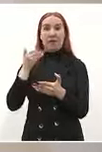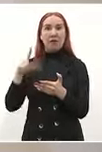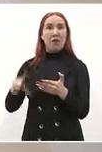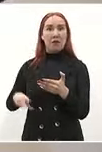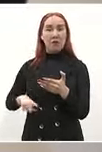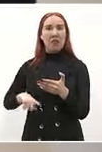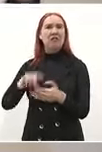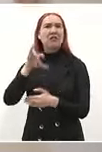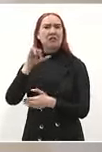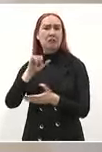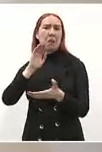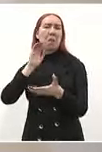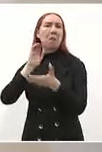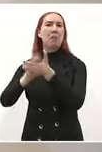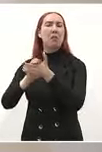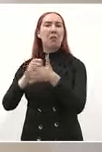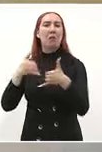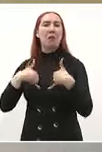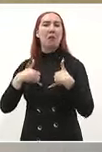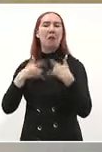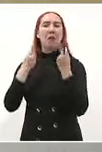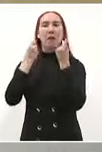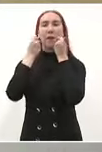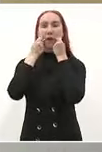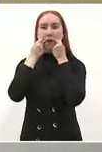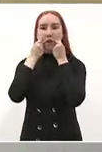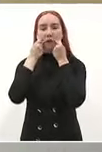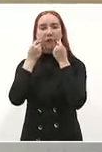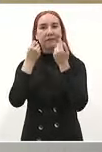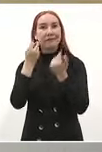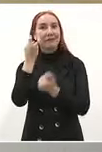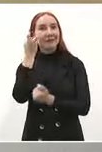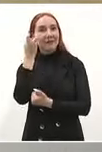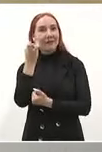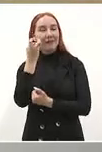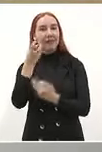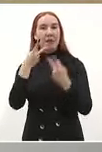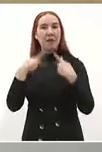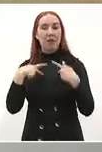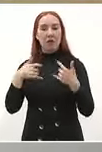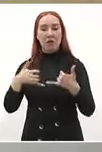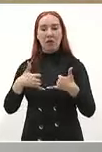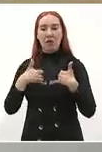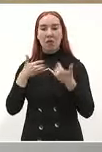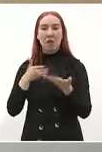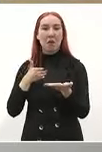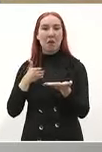sí van a seguir contando con